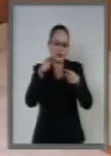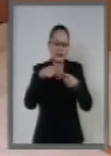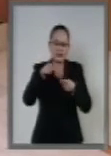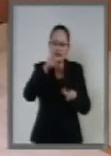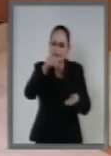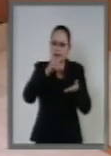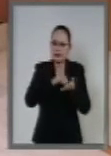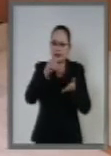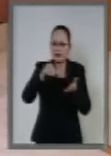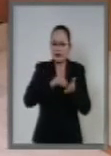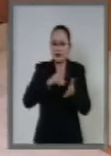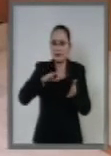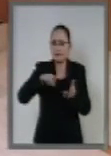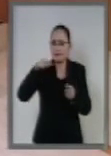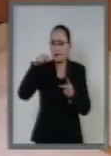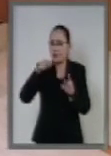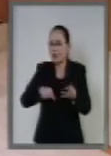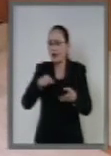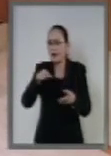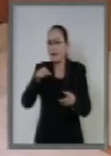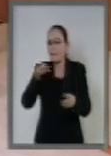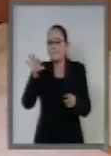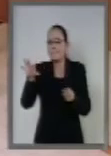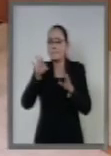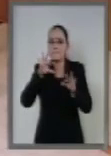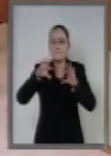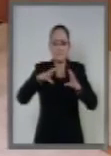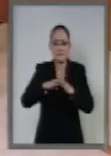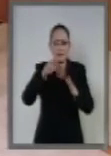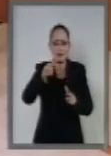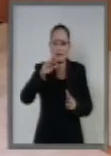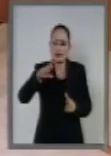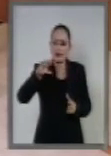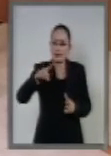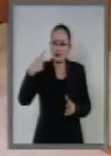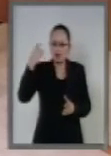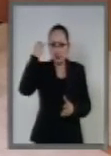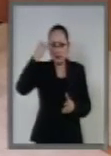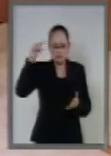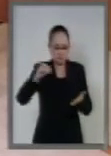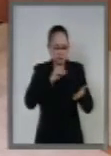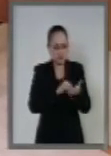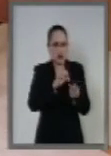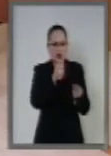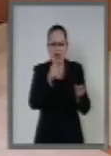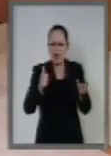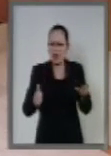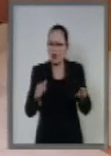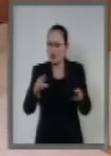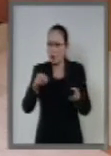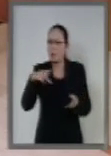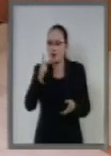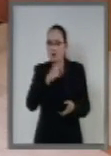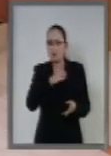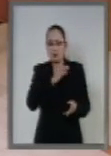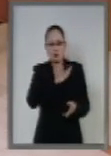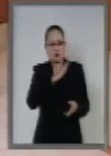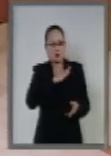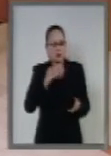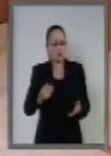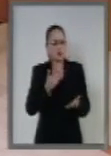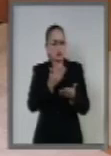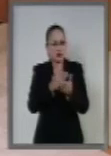particular los que hizo el Grupo Parlamentario del PRD. Otros no y los vamos a presentar en la siguiente